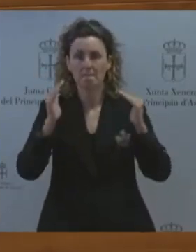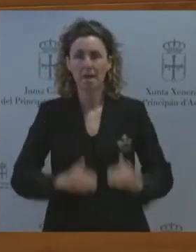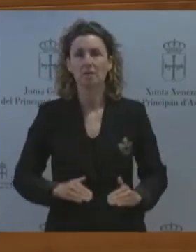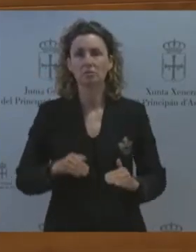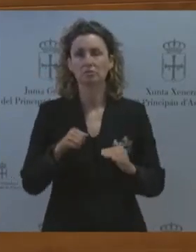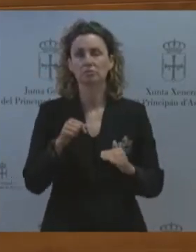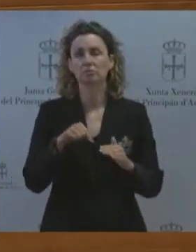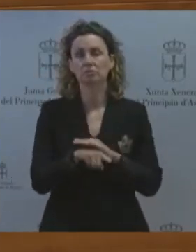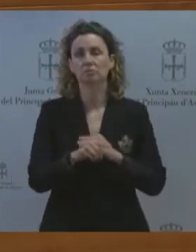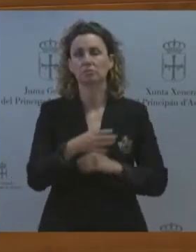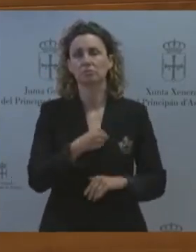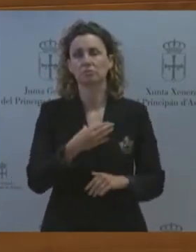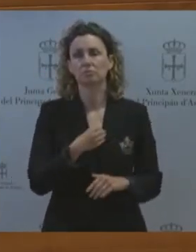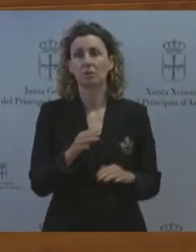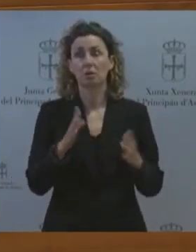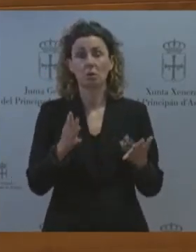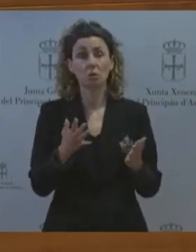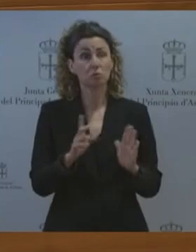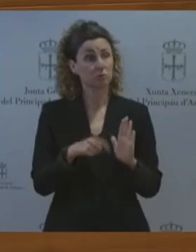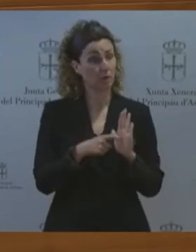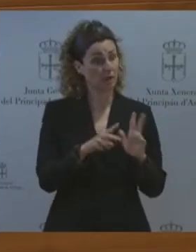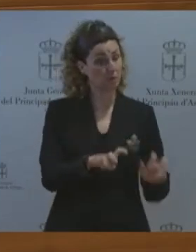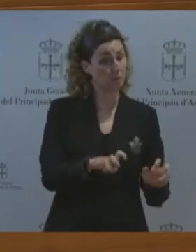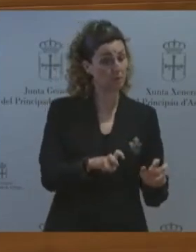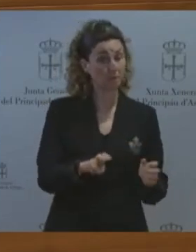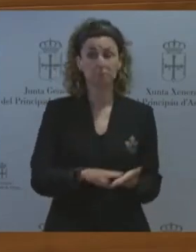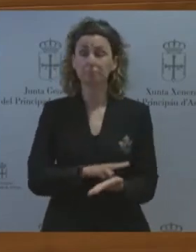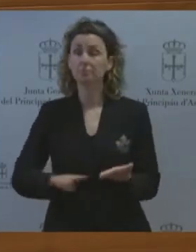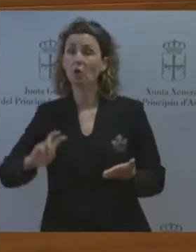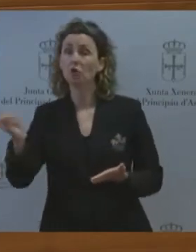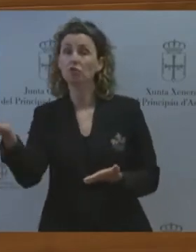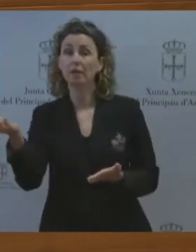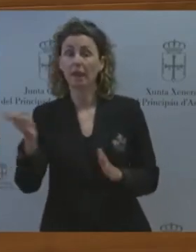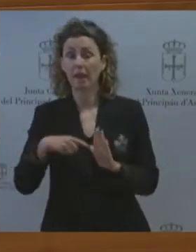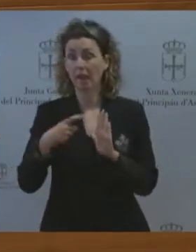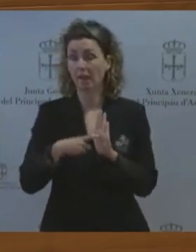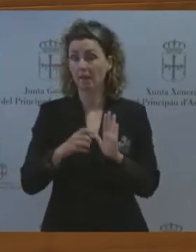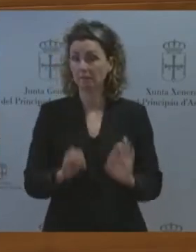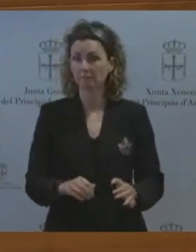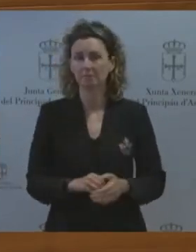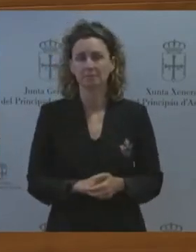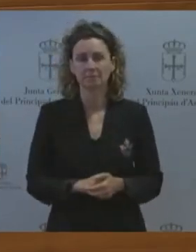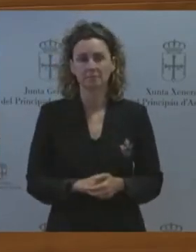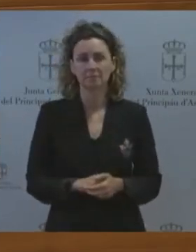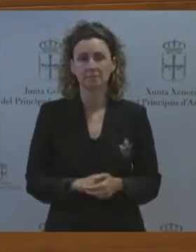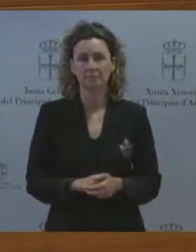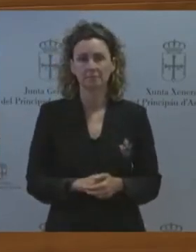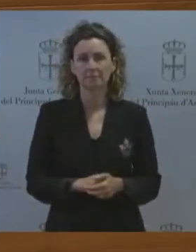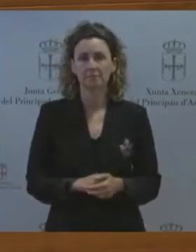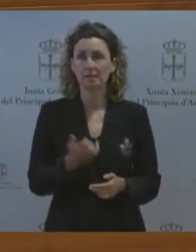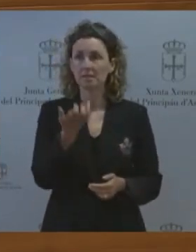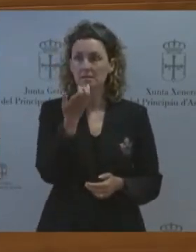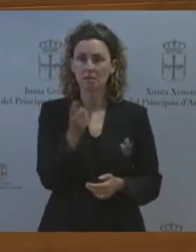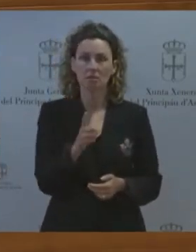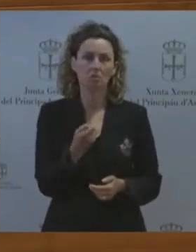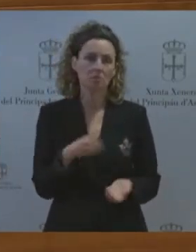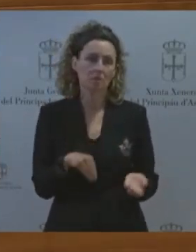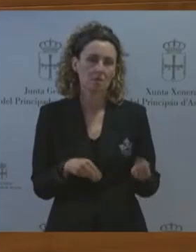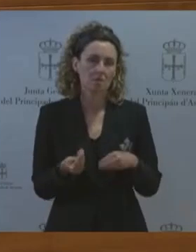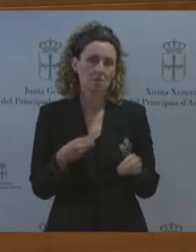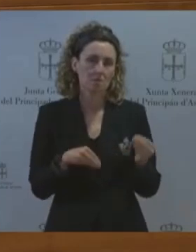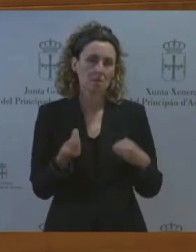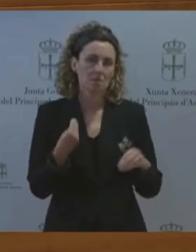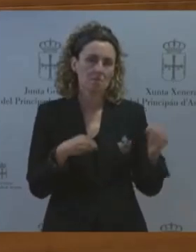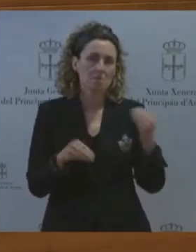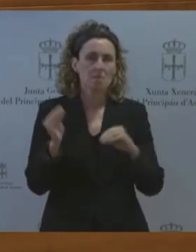fuera cada vez que hay una ley nueva pensar en derogar una ley anterior porque si no se añade una capa y otra capa más de burocracia le